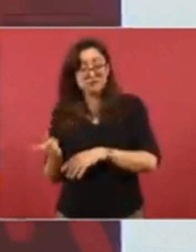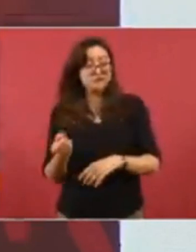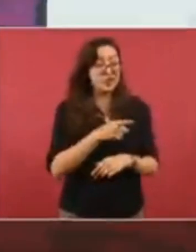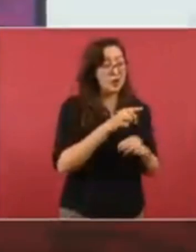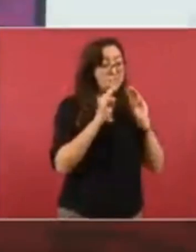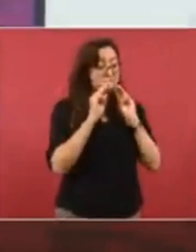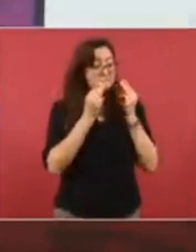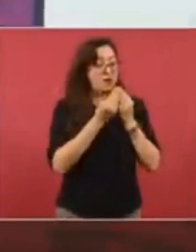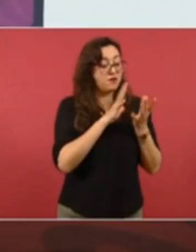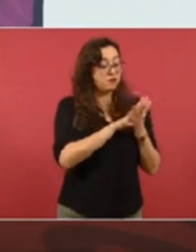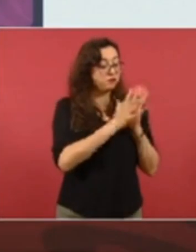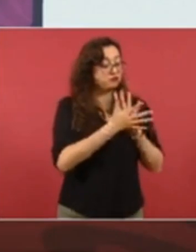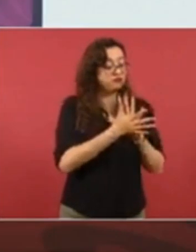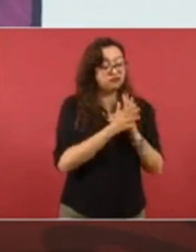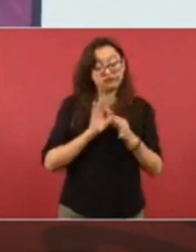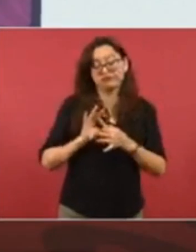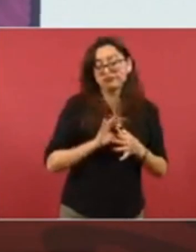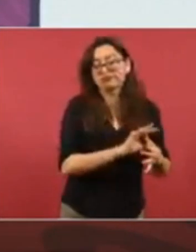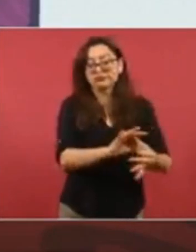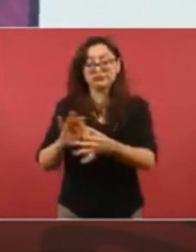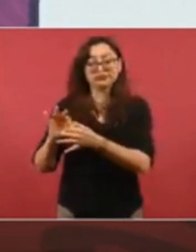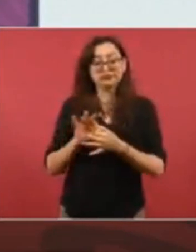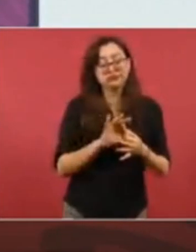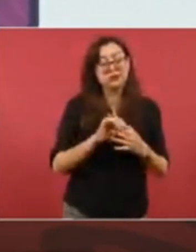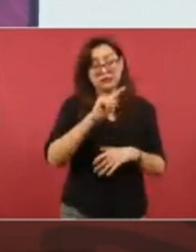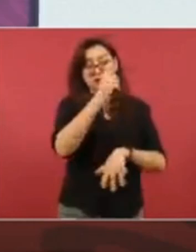vinculación con la DEA